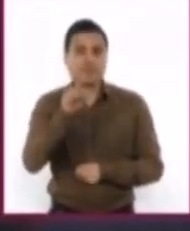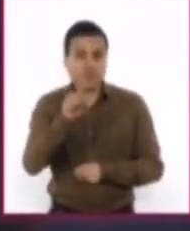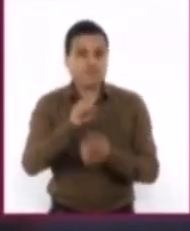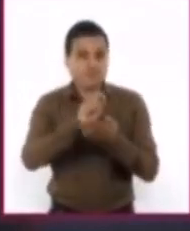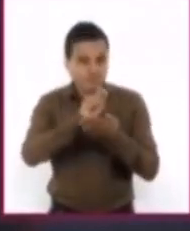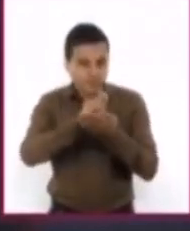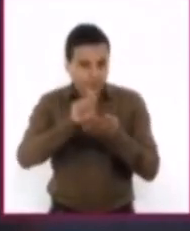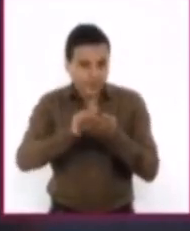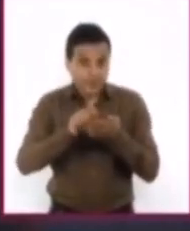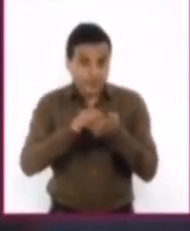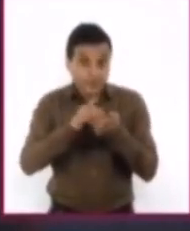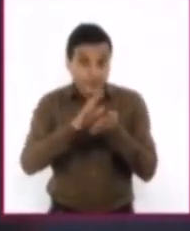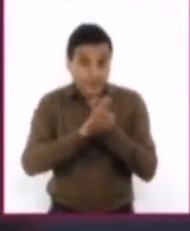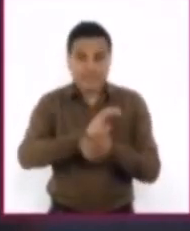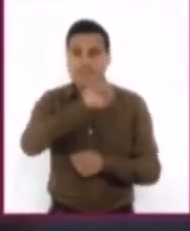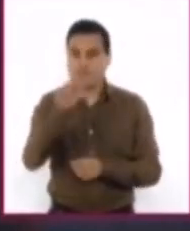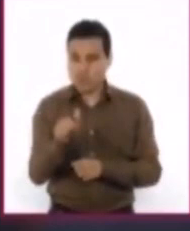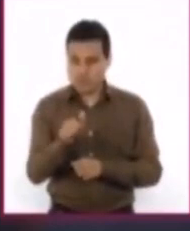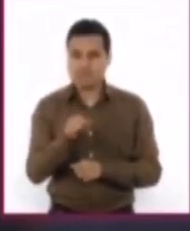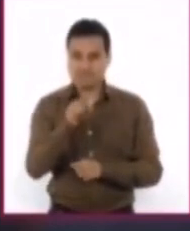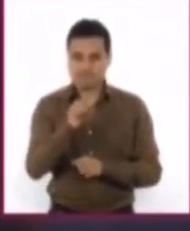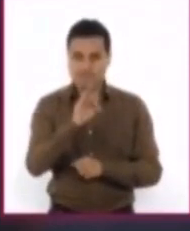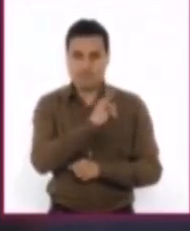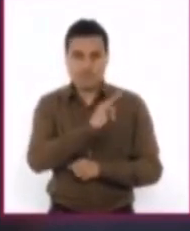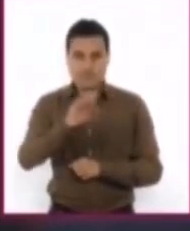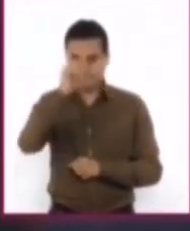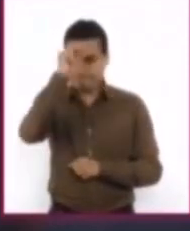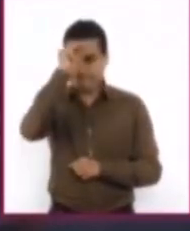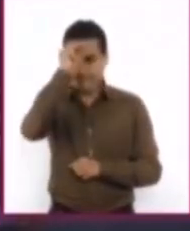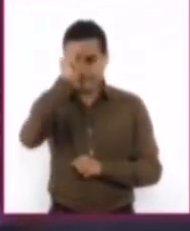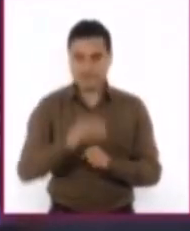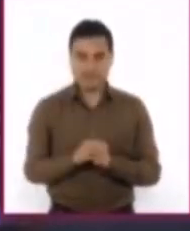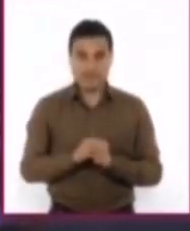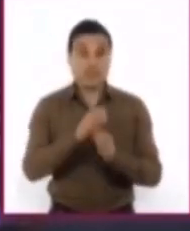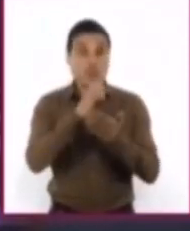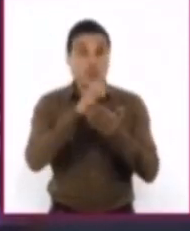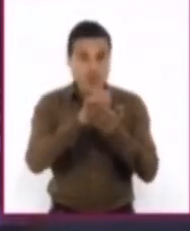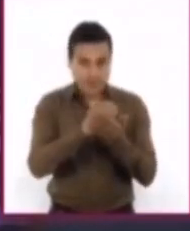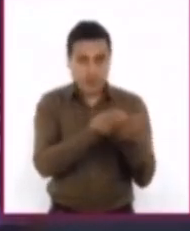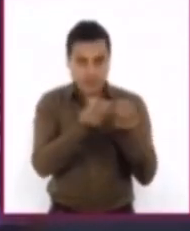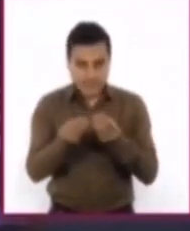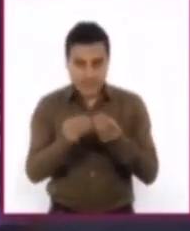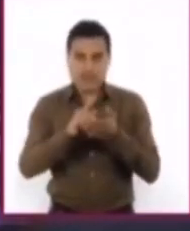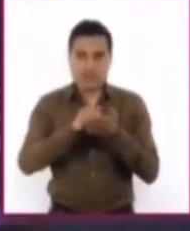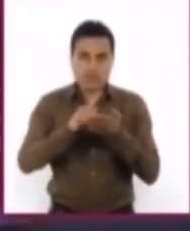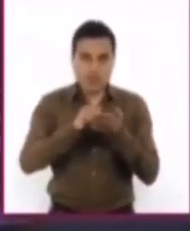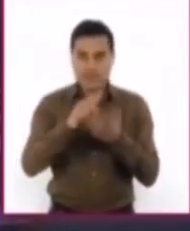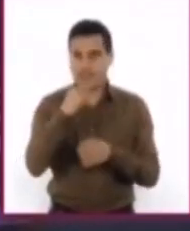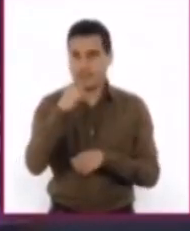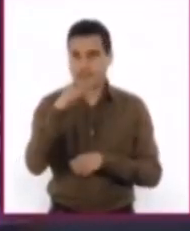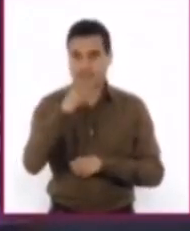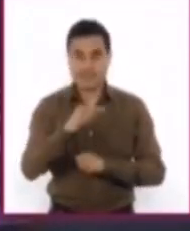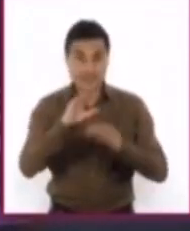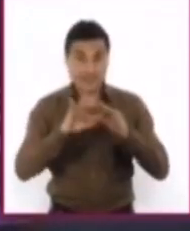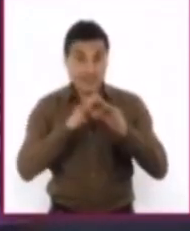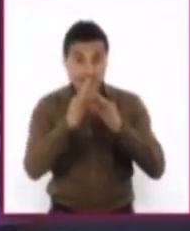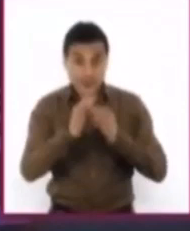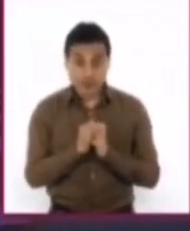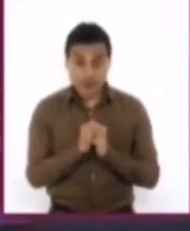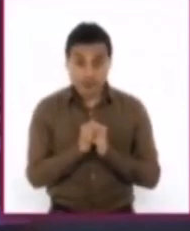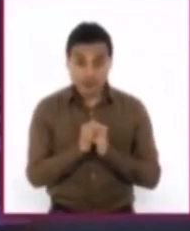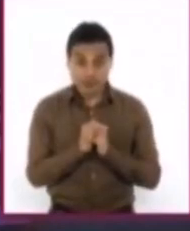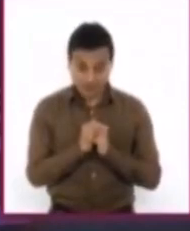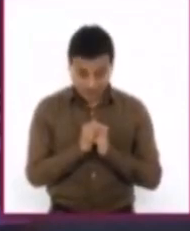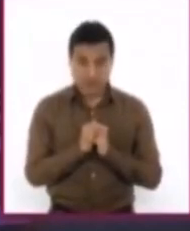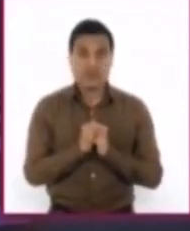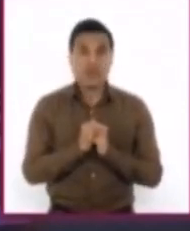práctica que favorece nuestras habilidades intelectuales. Tengan a mano su cuaderno, bolígrafo o lápiz. ¡Listos! No olviden si